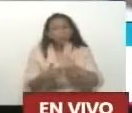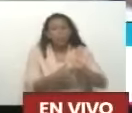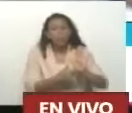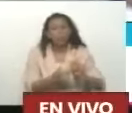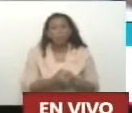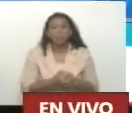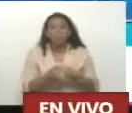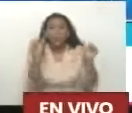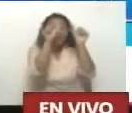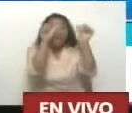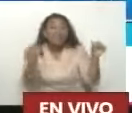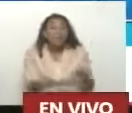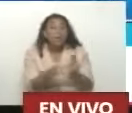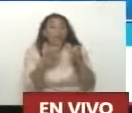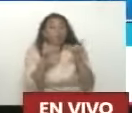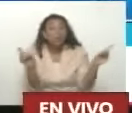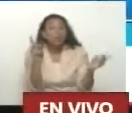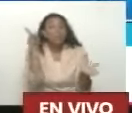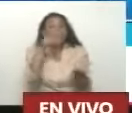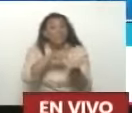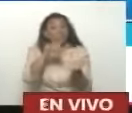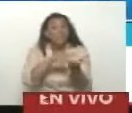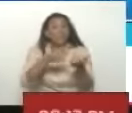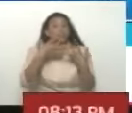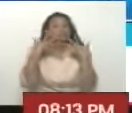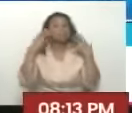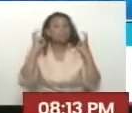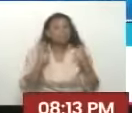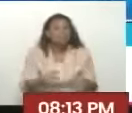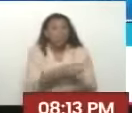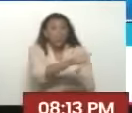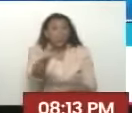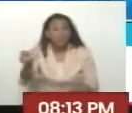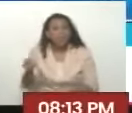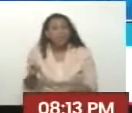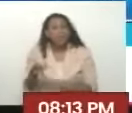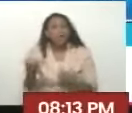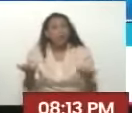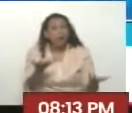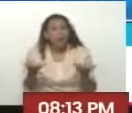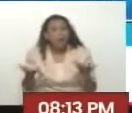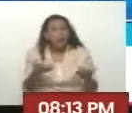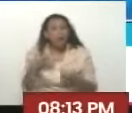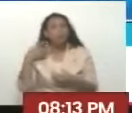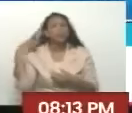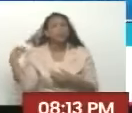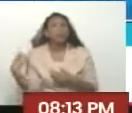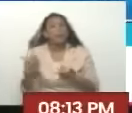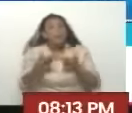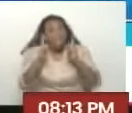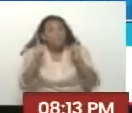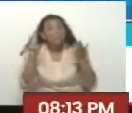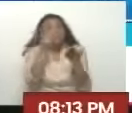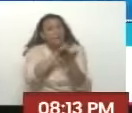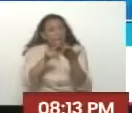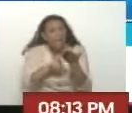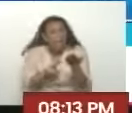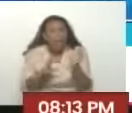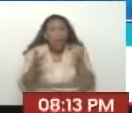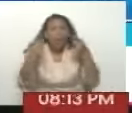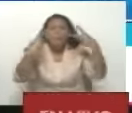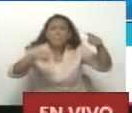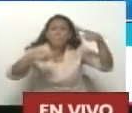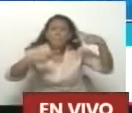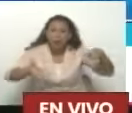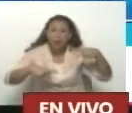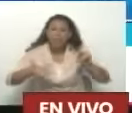sistema de gobierno La democracia Participativa Y protagónica Y ustedes me van a Me van a permitir Leerle Algunos